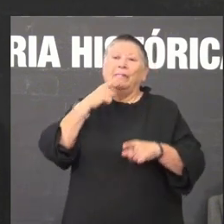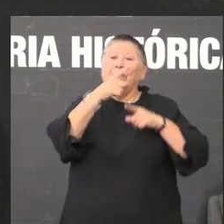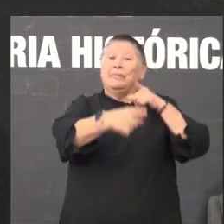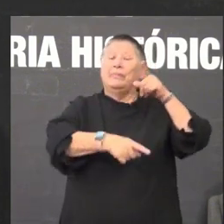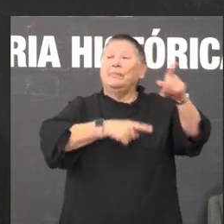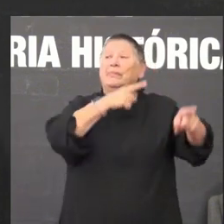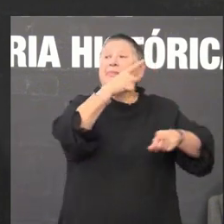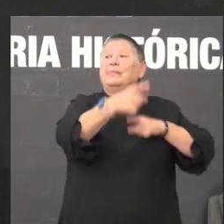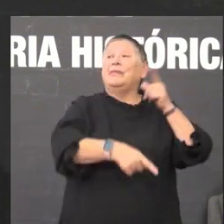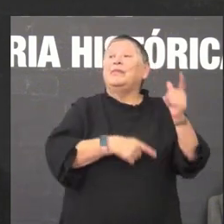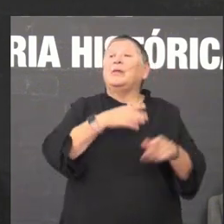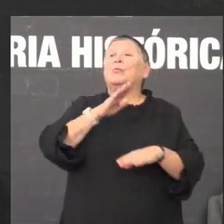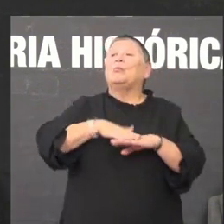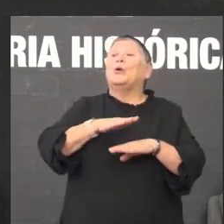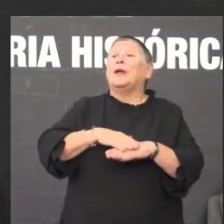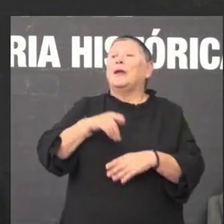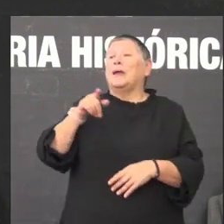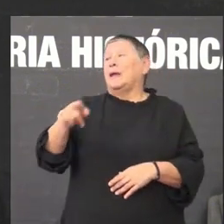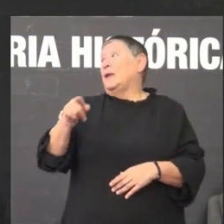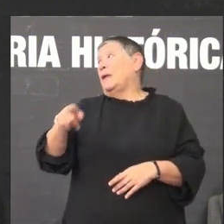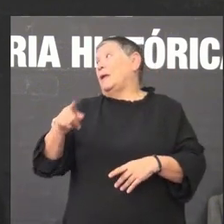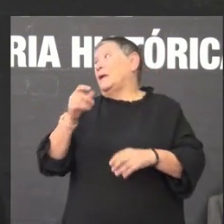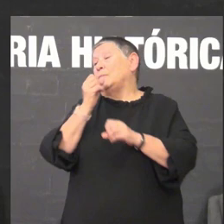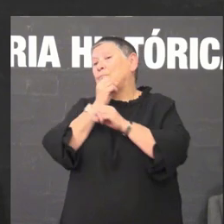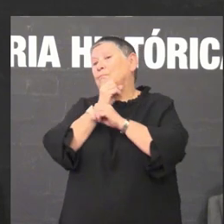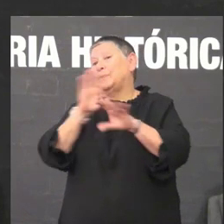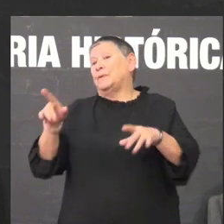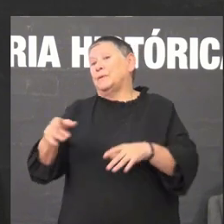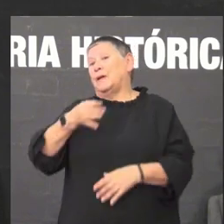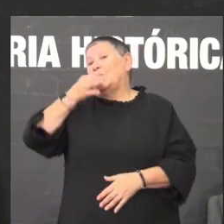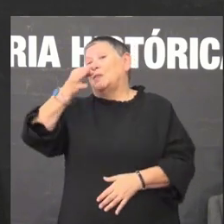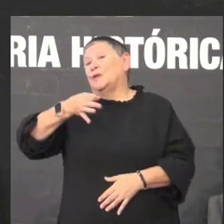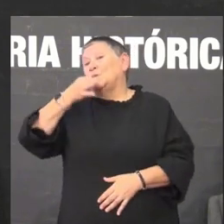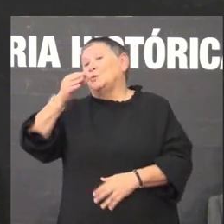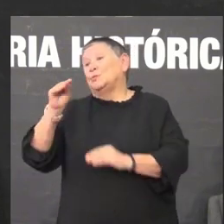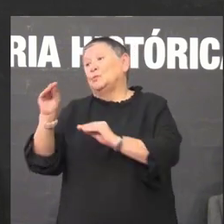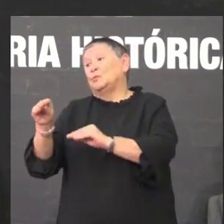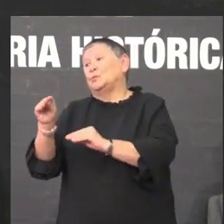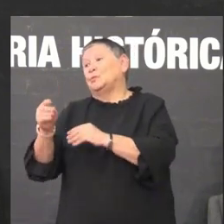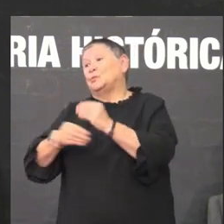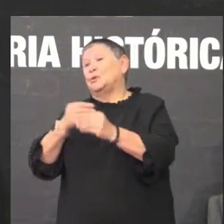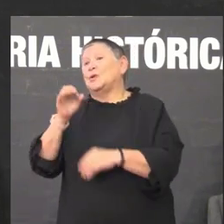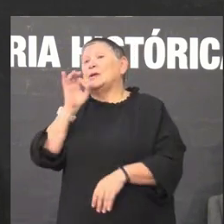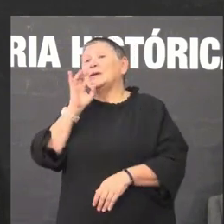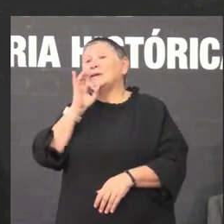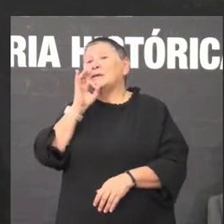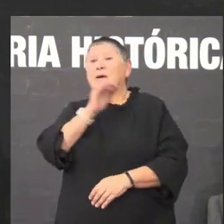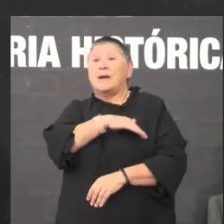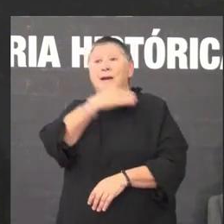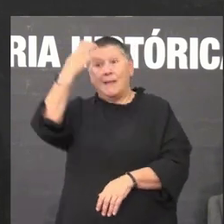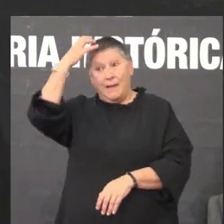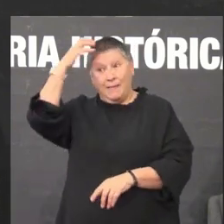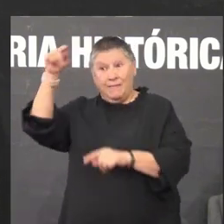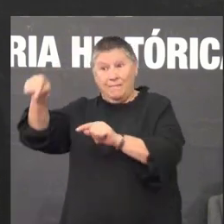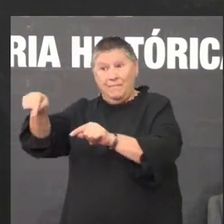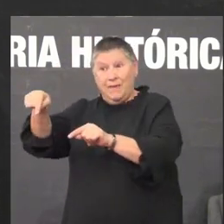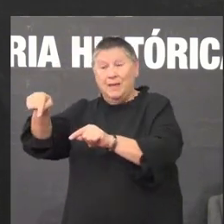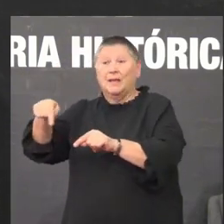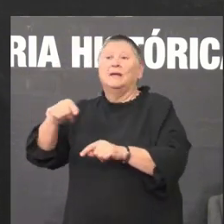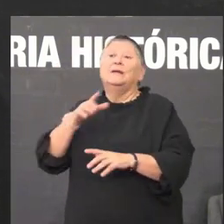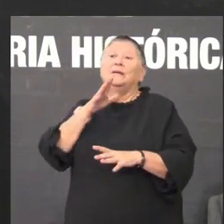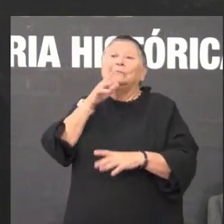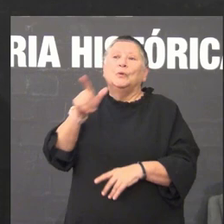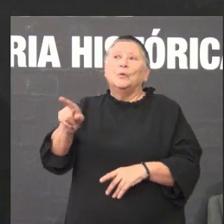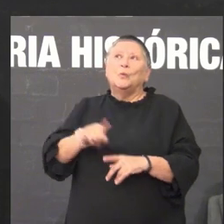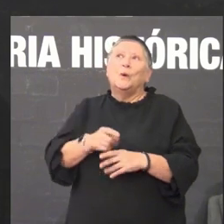malleira foi o eco que tivo ese discurso que realizou na Real Academia Galega en calquer acaso se non foi polo